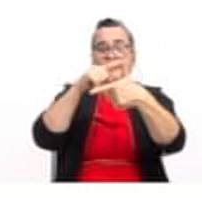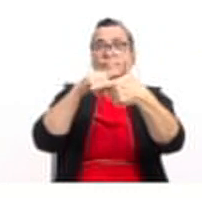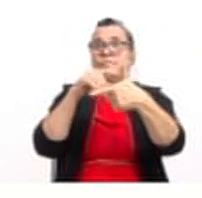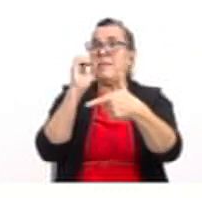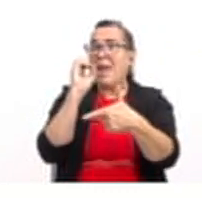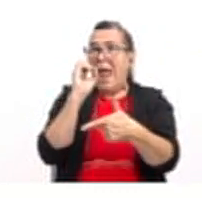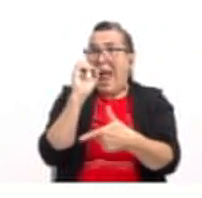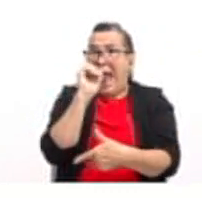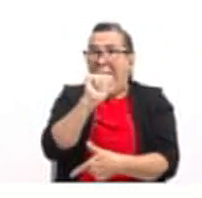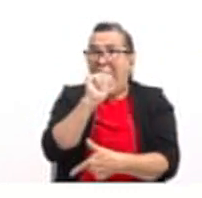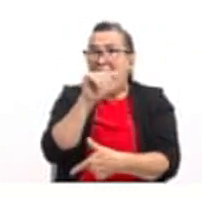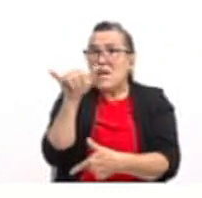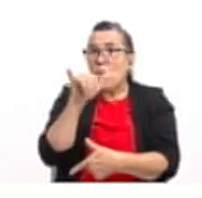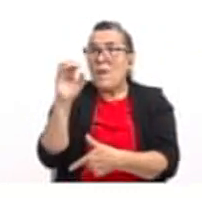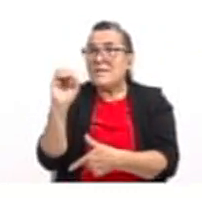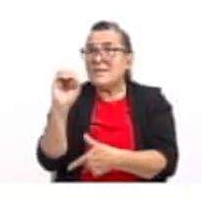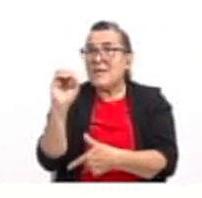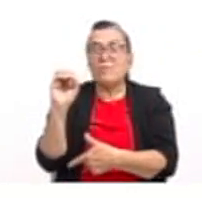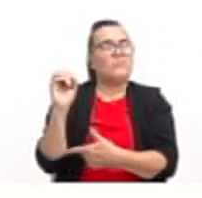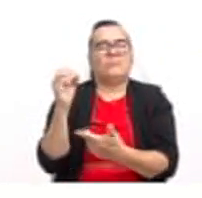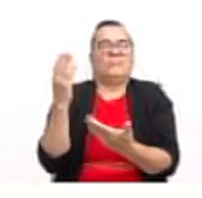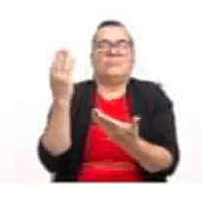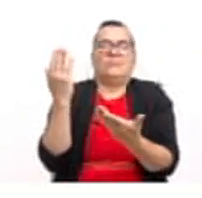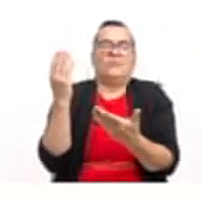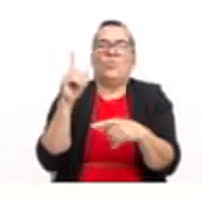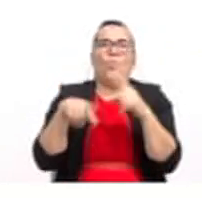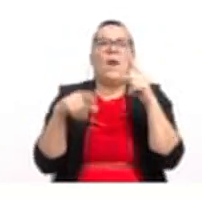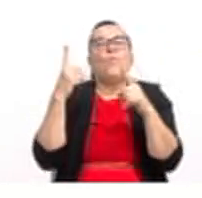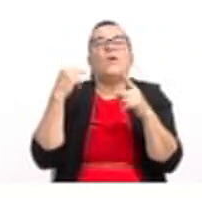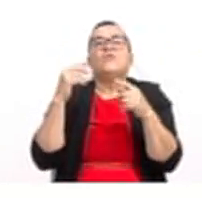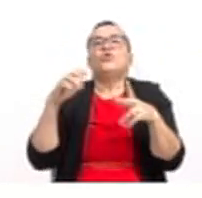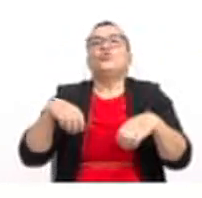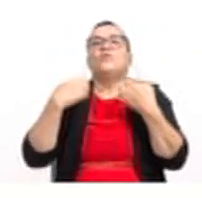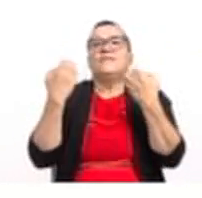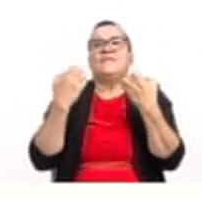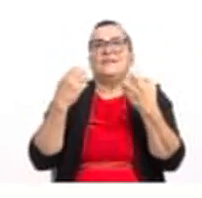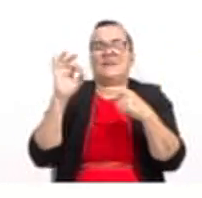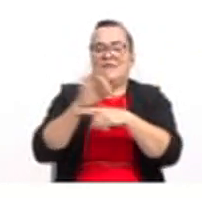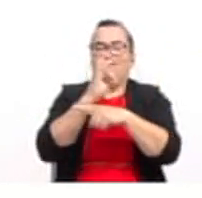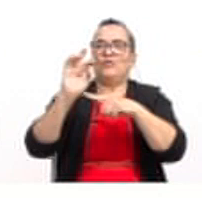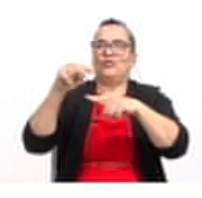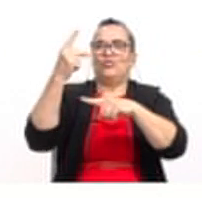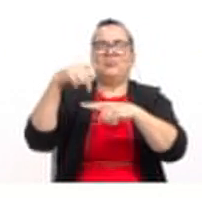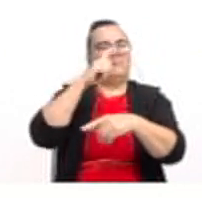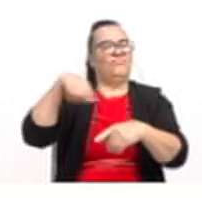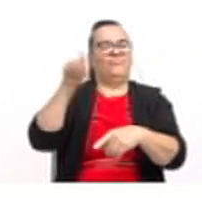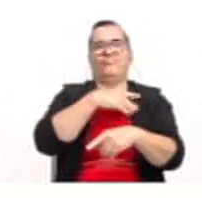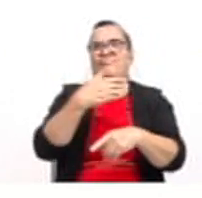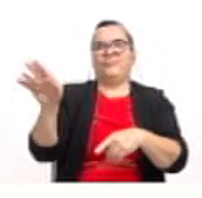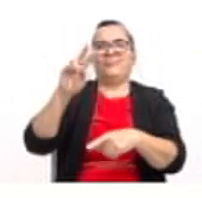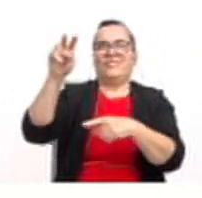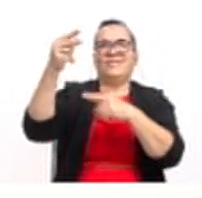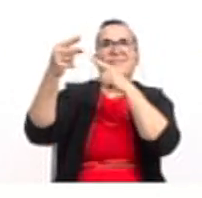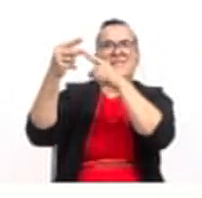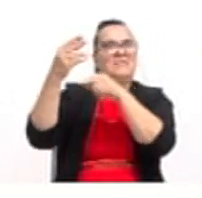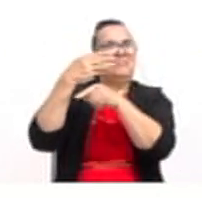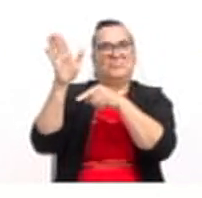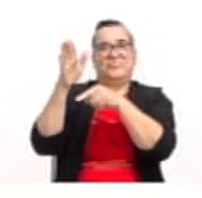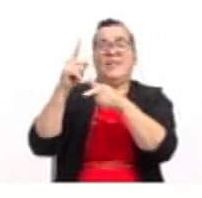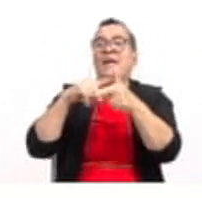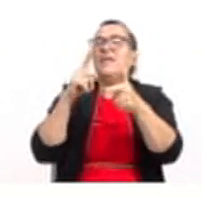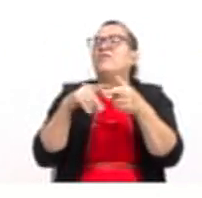ser cero. ¿Por qué razón? Porque si no, no existiría la función cuadrática. Recuérdense. Se cancelaría el término cuadrático. Ahora,